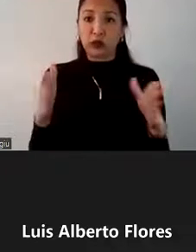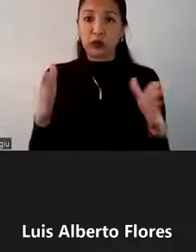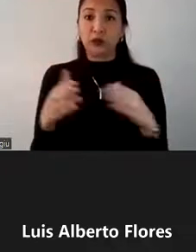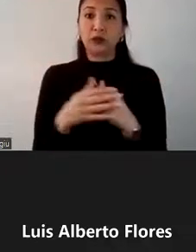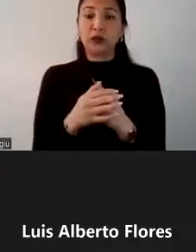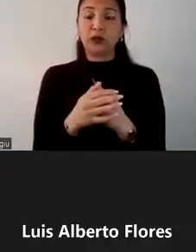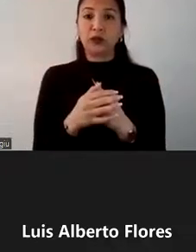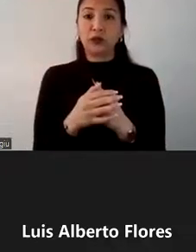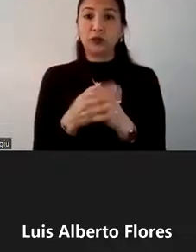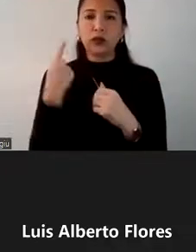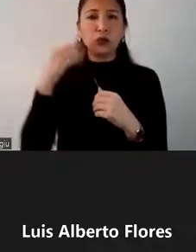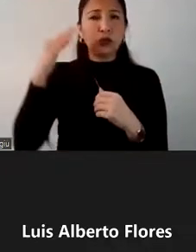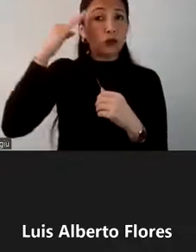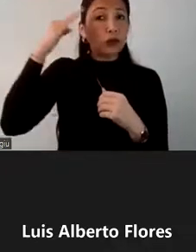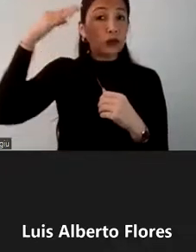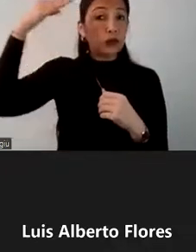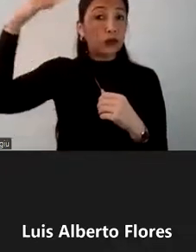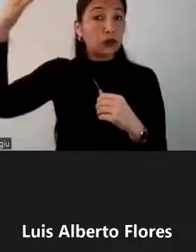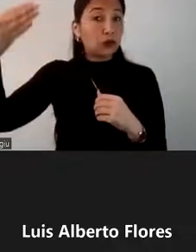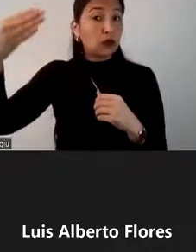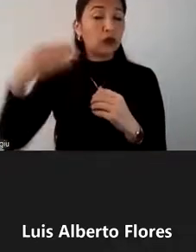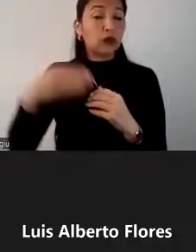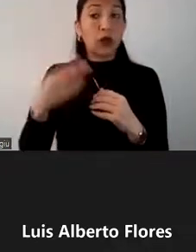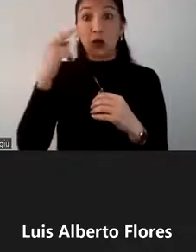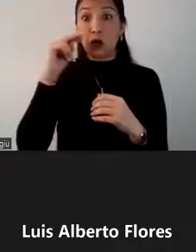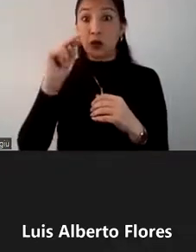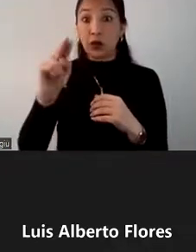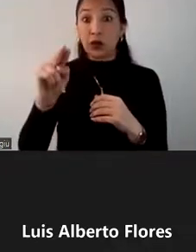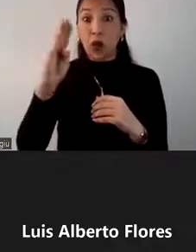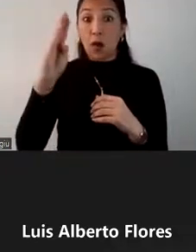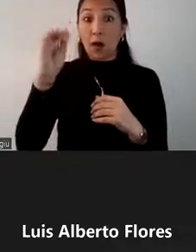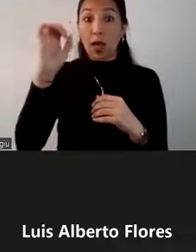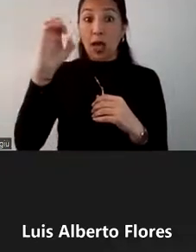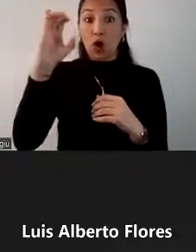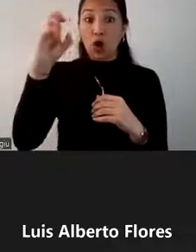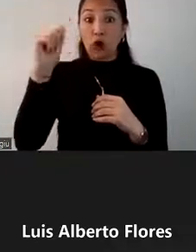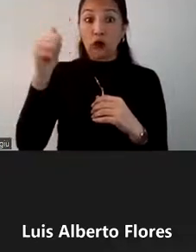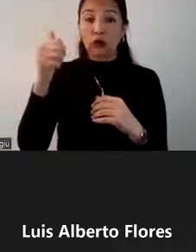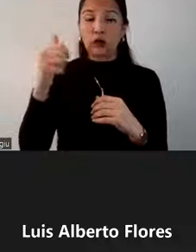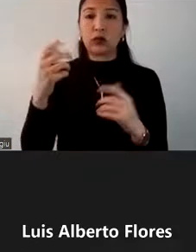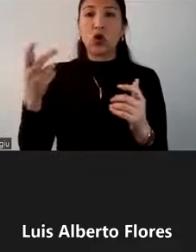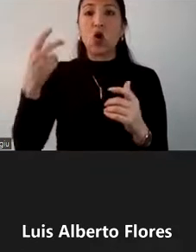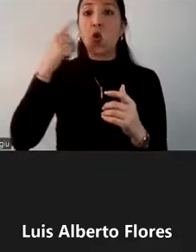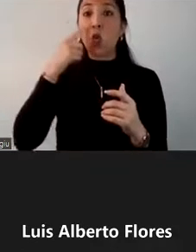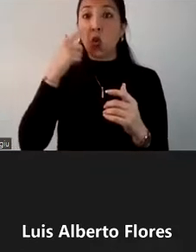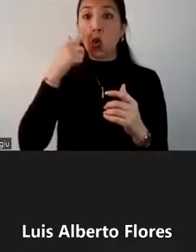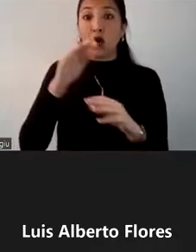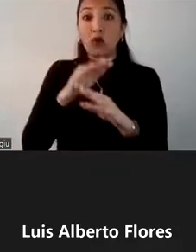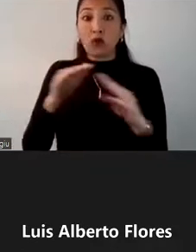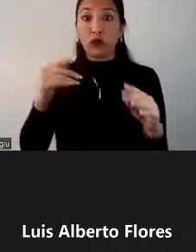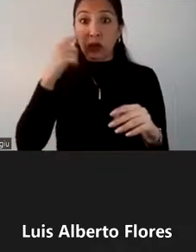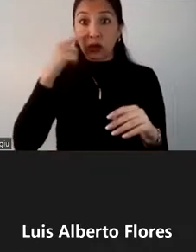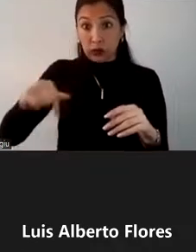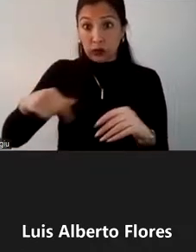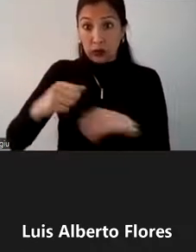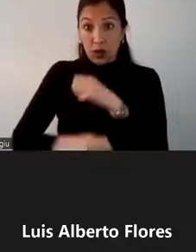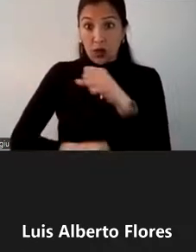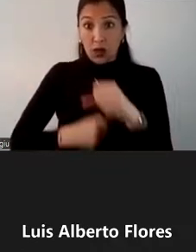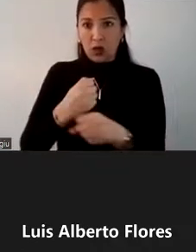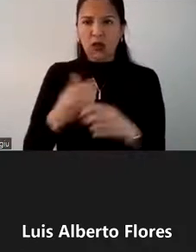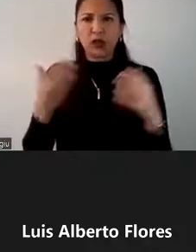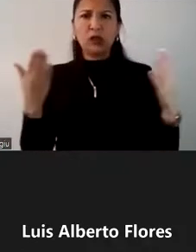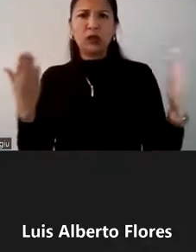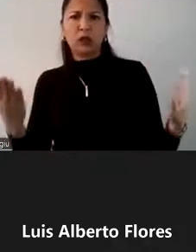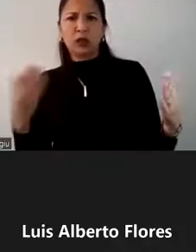ya más al futuro, vemos que el Banco Mundial sacó un informe en junio, a finales de junio de este año, donde se